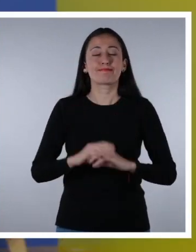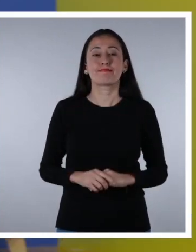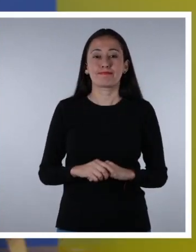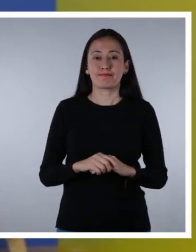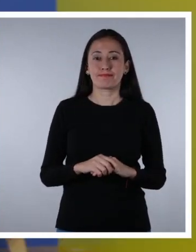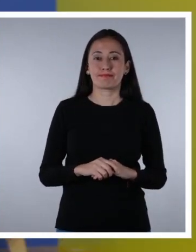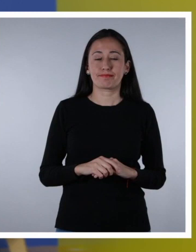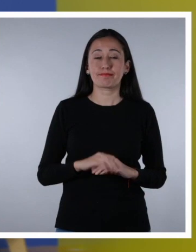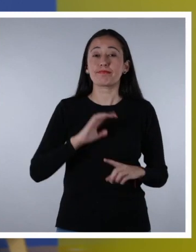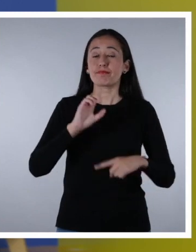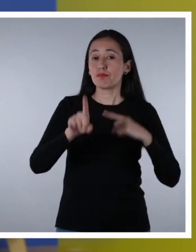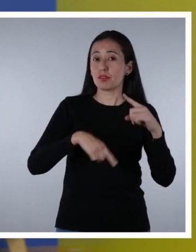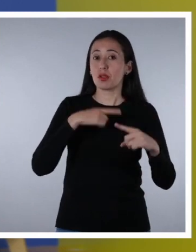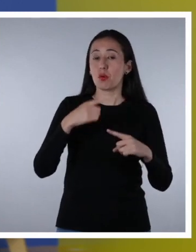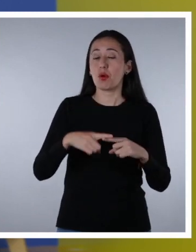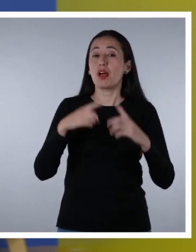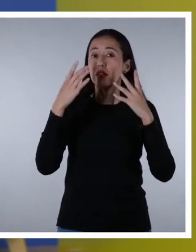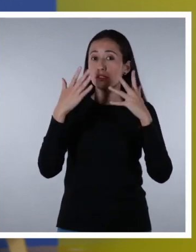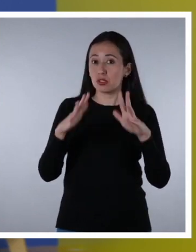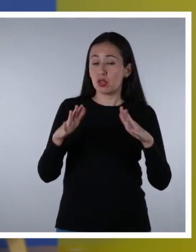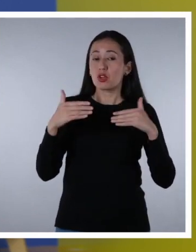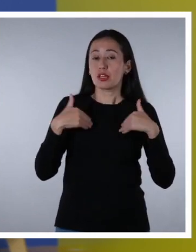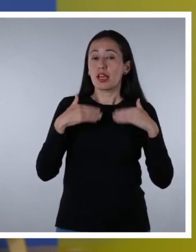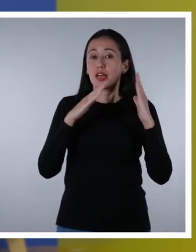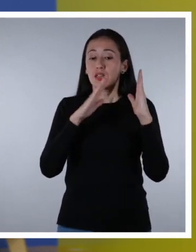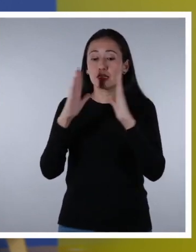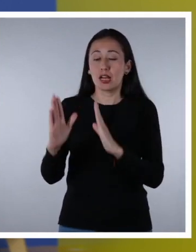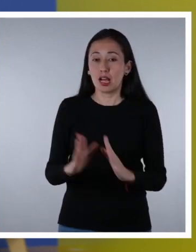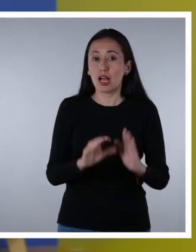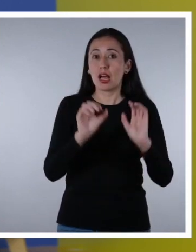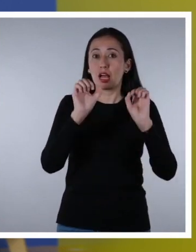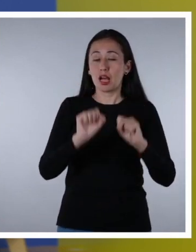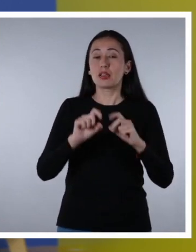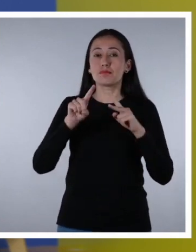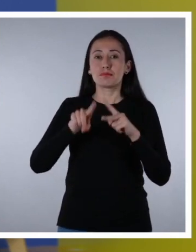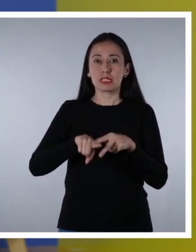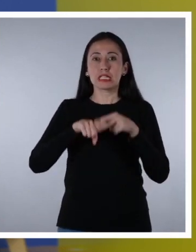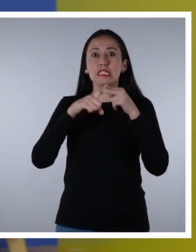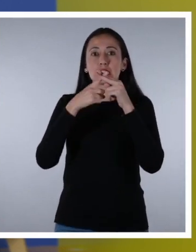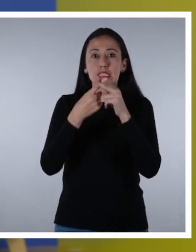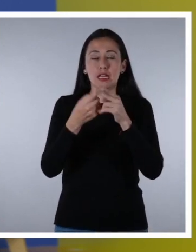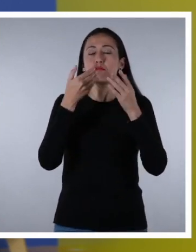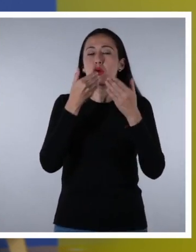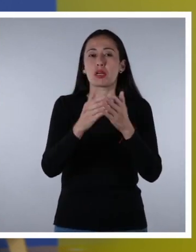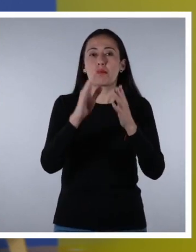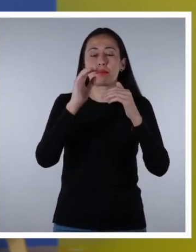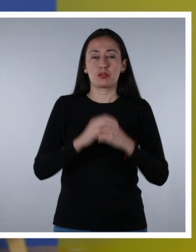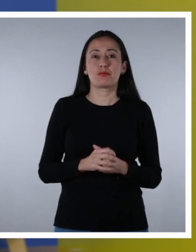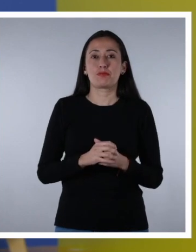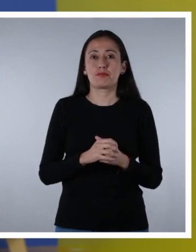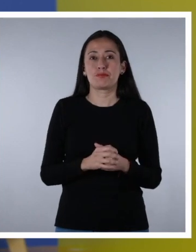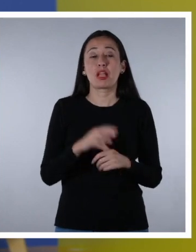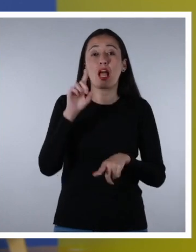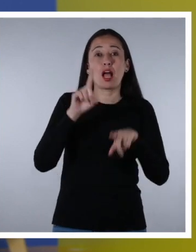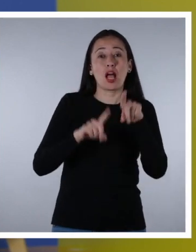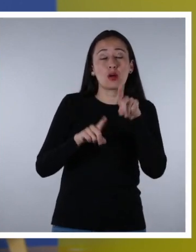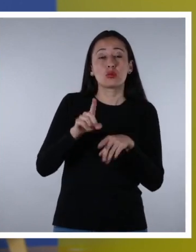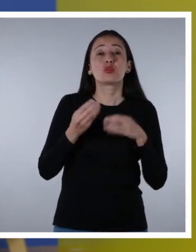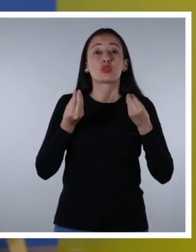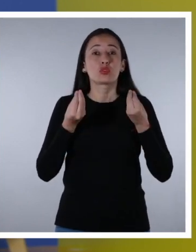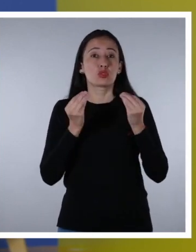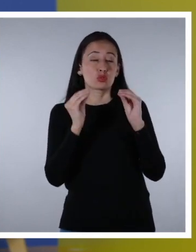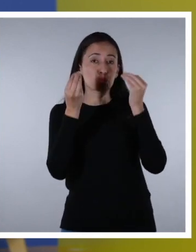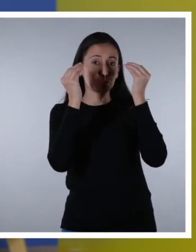Una vez creado el ambiente de diálogo, puedes empezar por indagar, por ejemplo, si hay casos de adolescentes